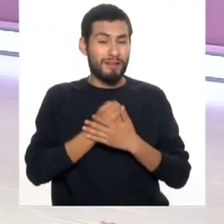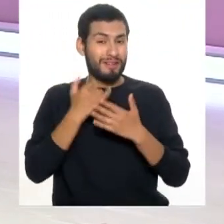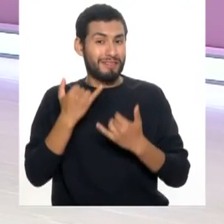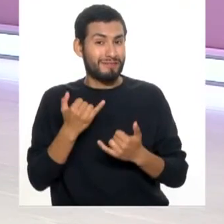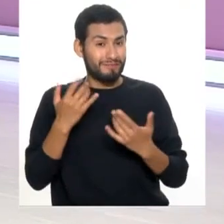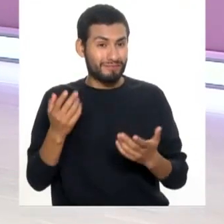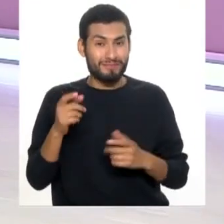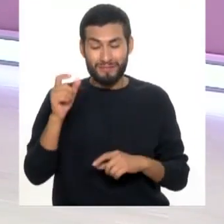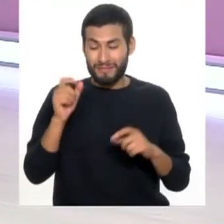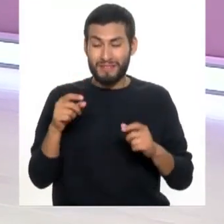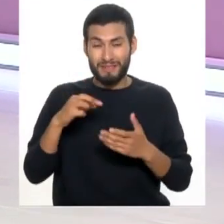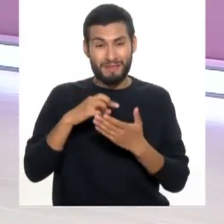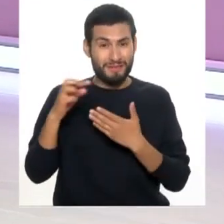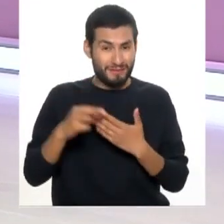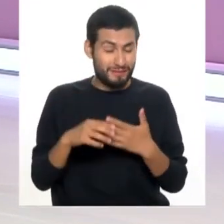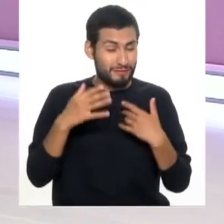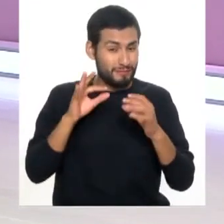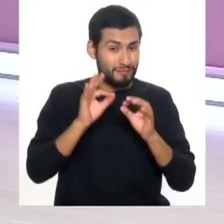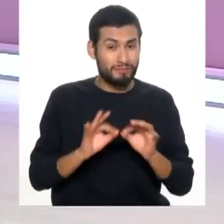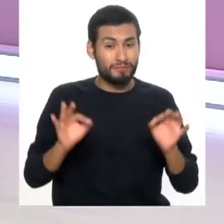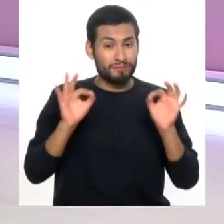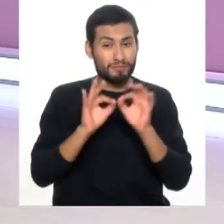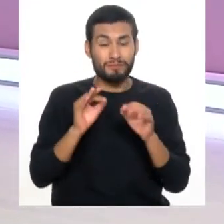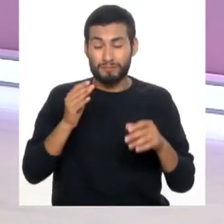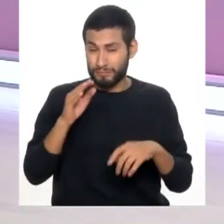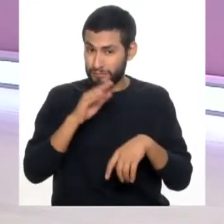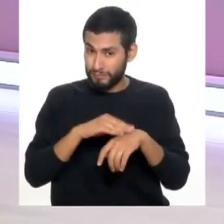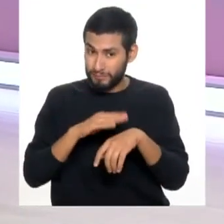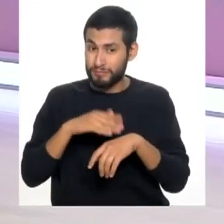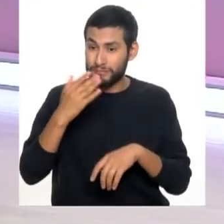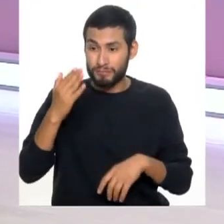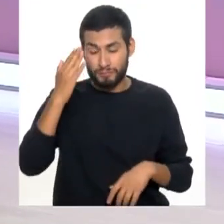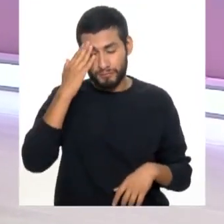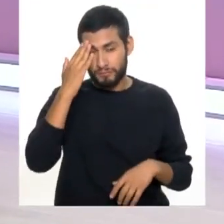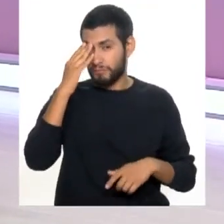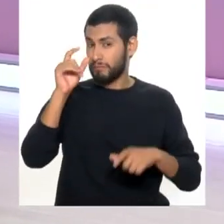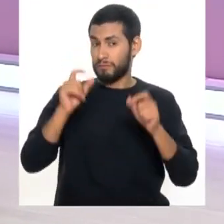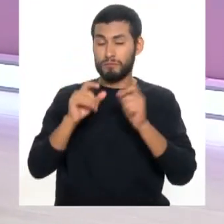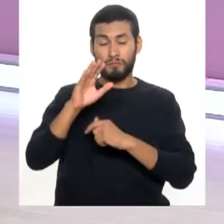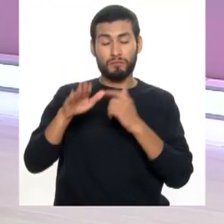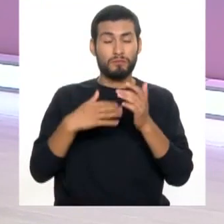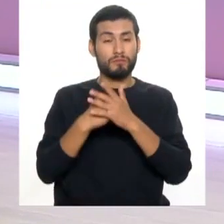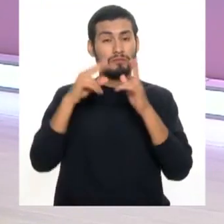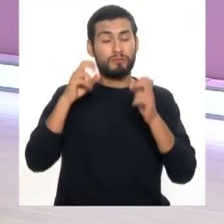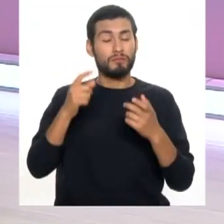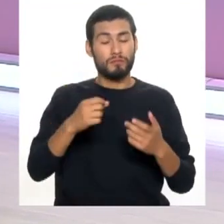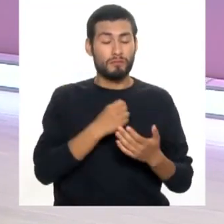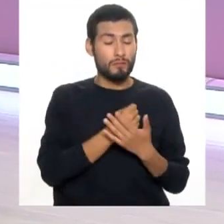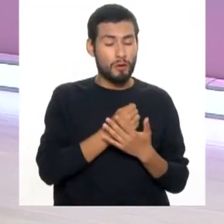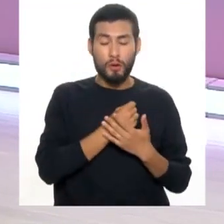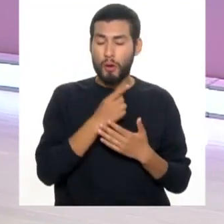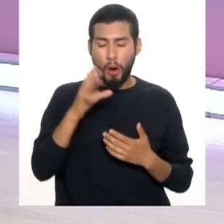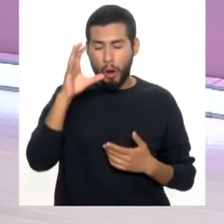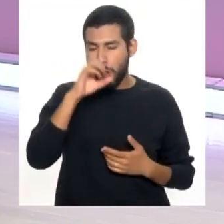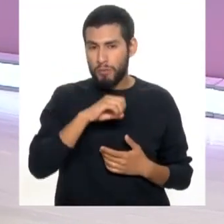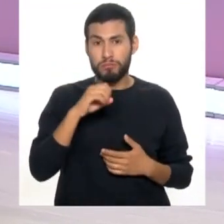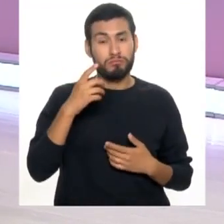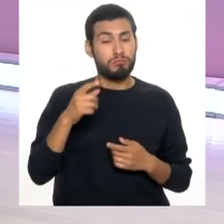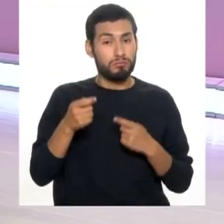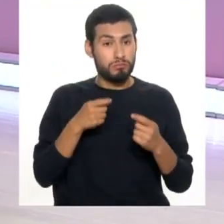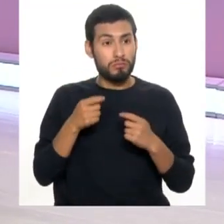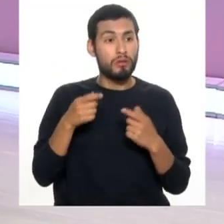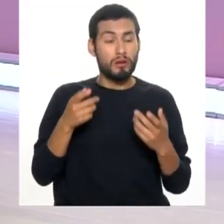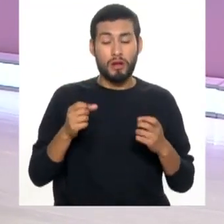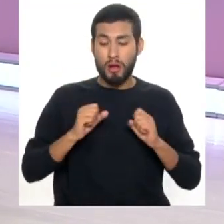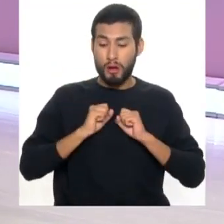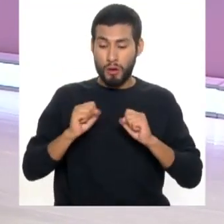también en la agenda, que también es muy importante tocarlo, porque hay que sensibilizar a todos acerca de este enemigo silencioso, que hay que controlarse con un